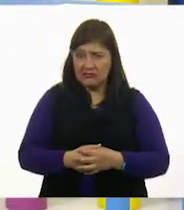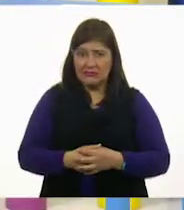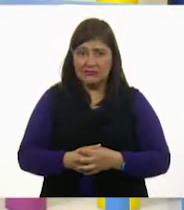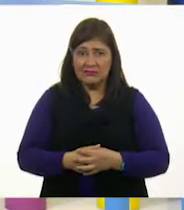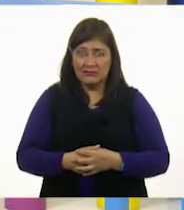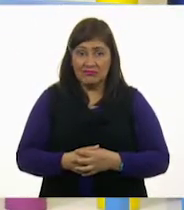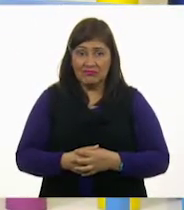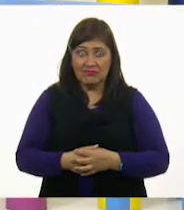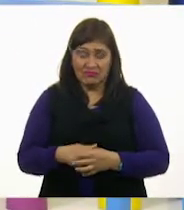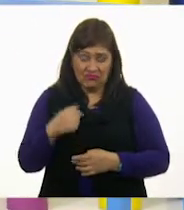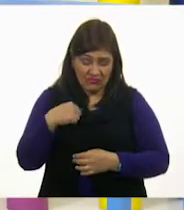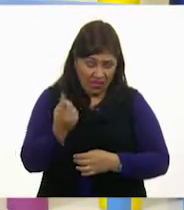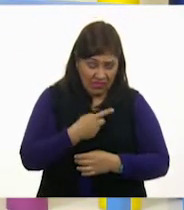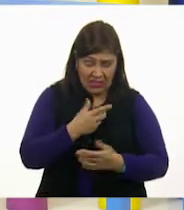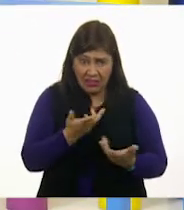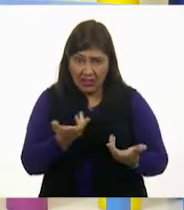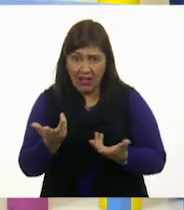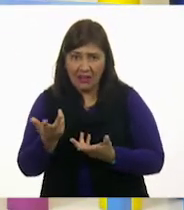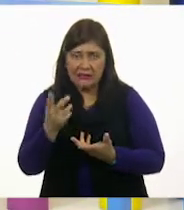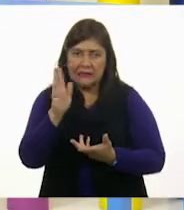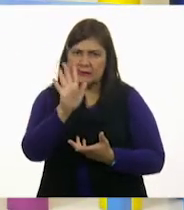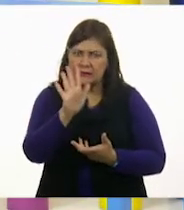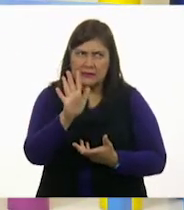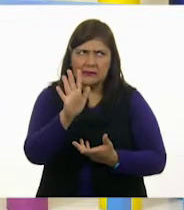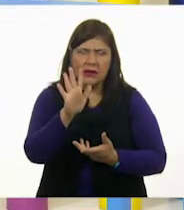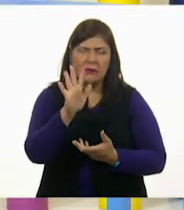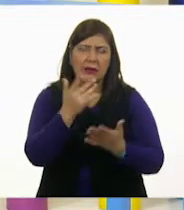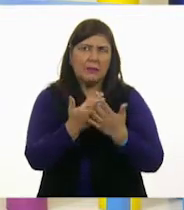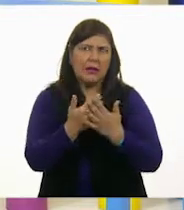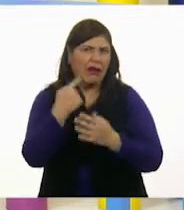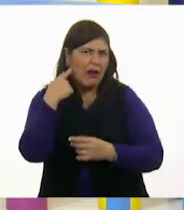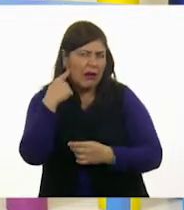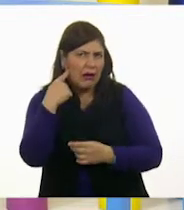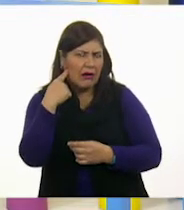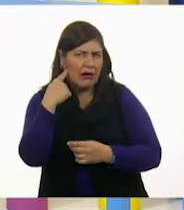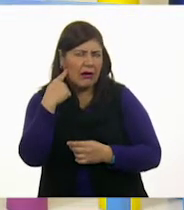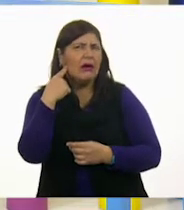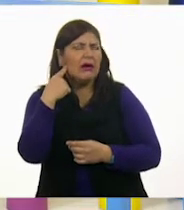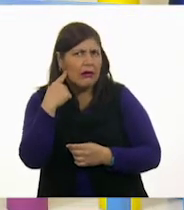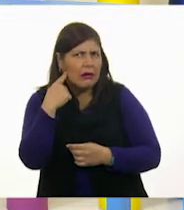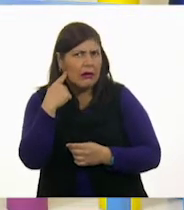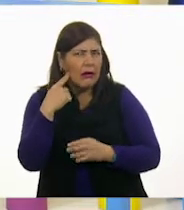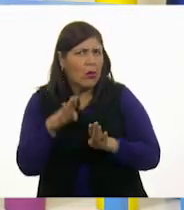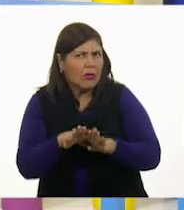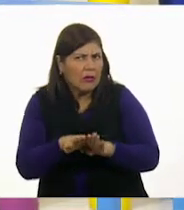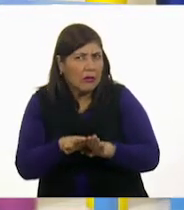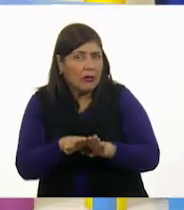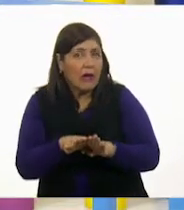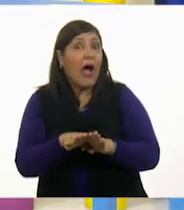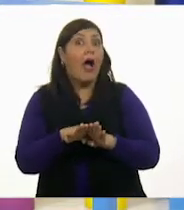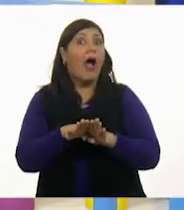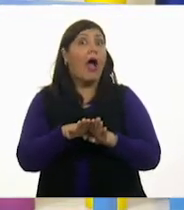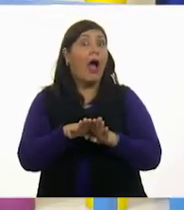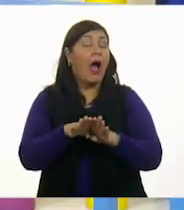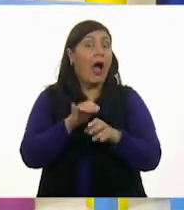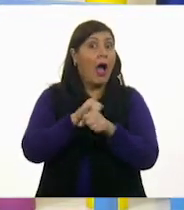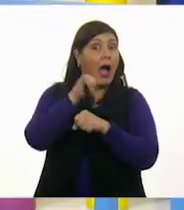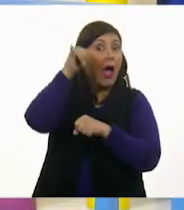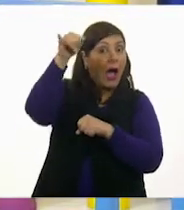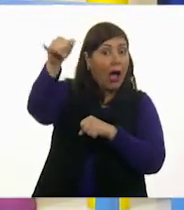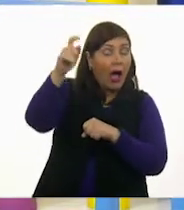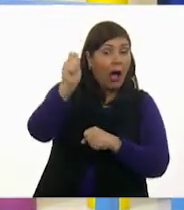¿Cómo? Un momento, niñas y niños, por favor. ¿Cómo? ¿Qué tenemos desde Londres una